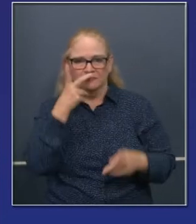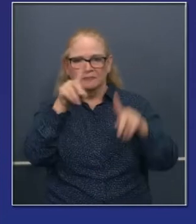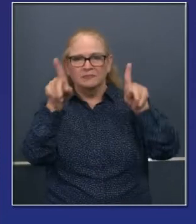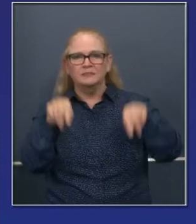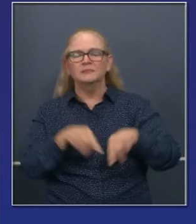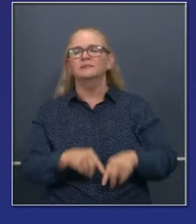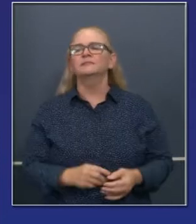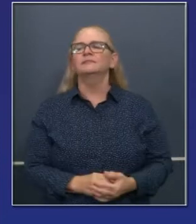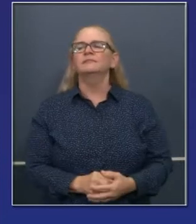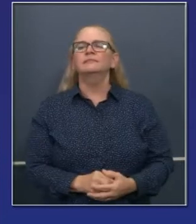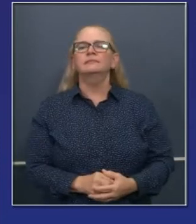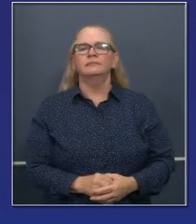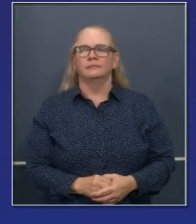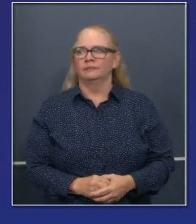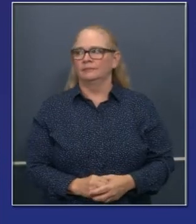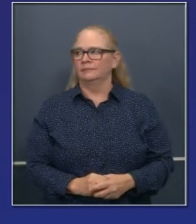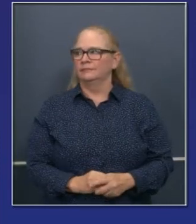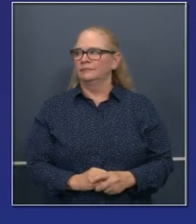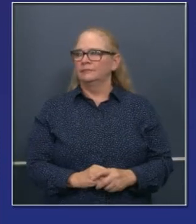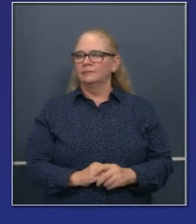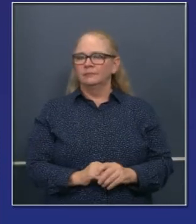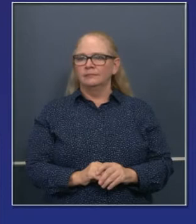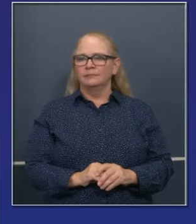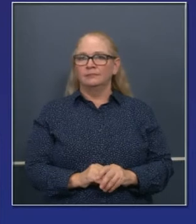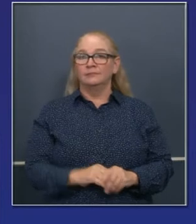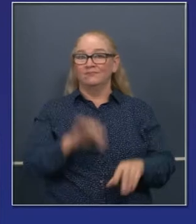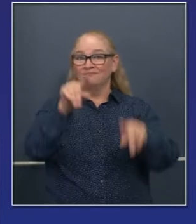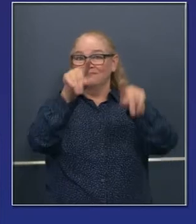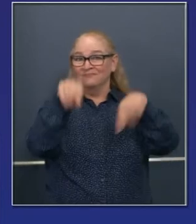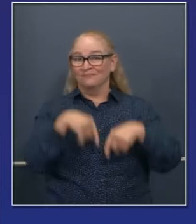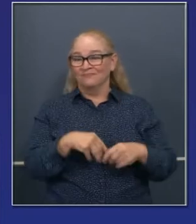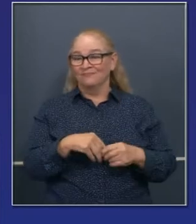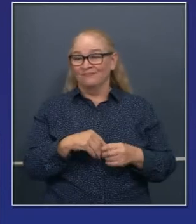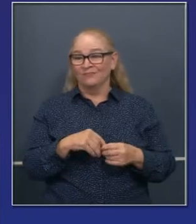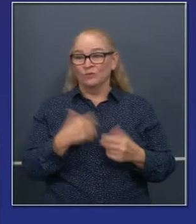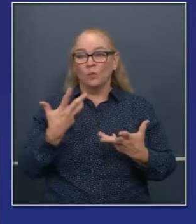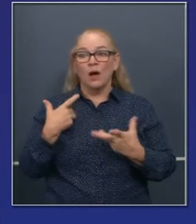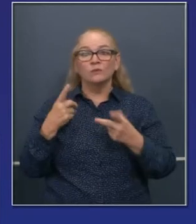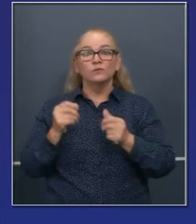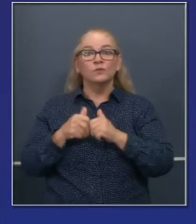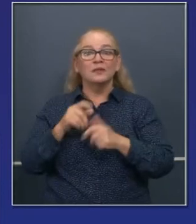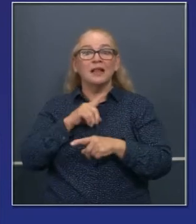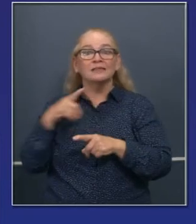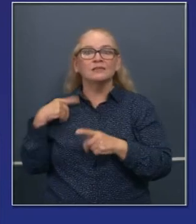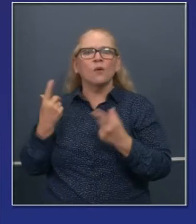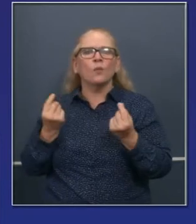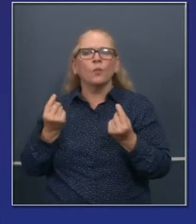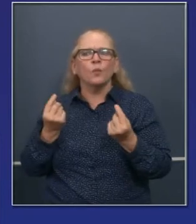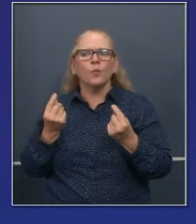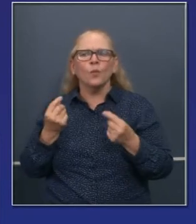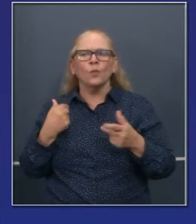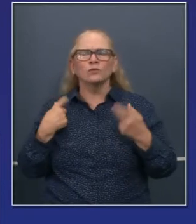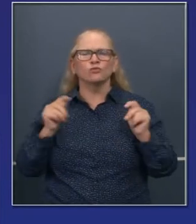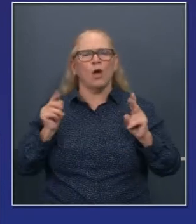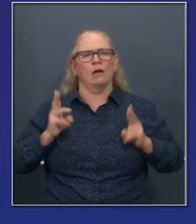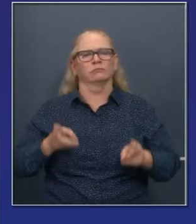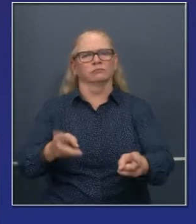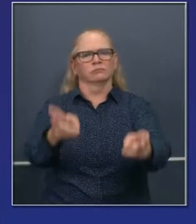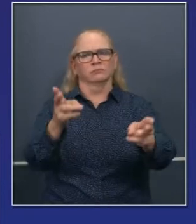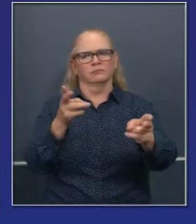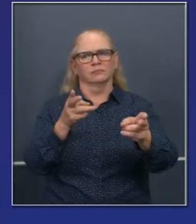en esta área y que tenemos claridad en la legislatura es acelerar la infraestructura